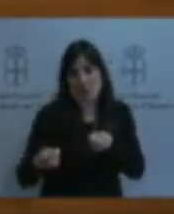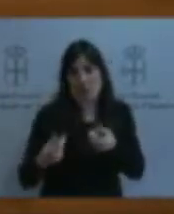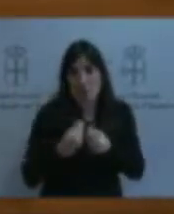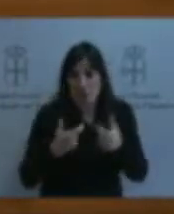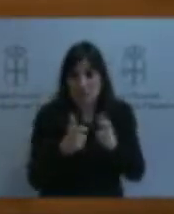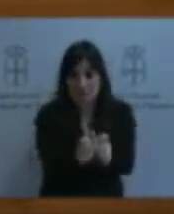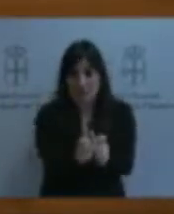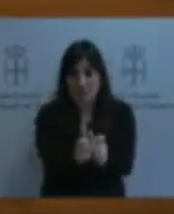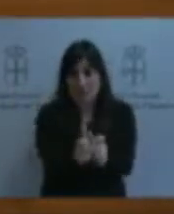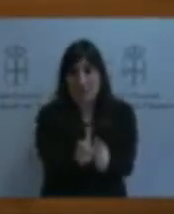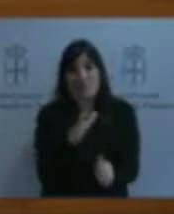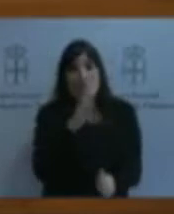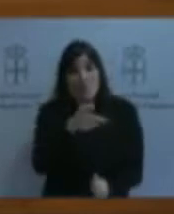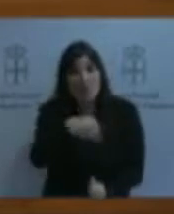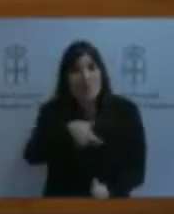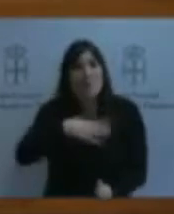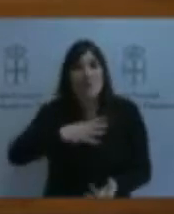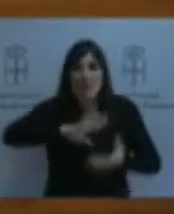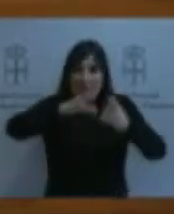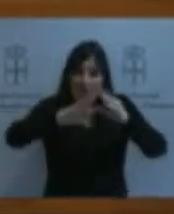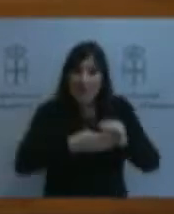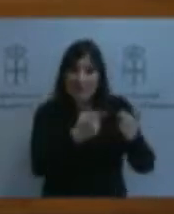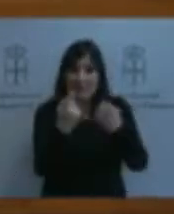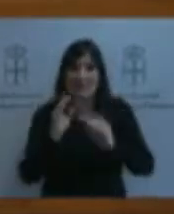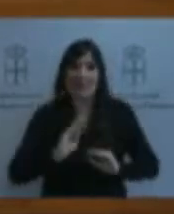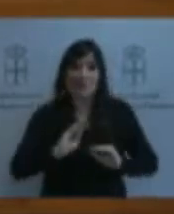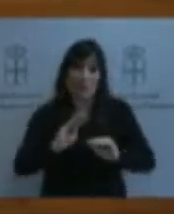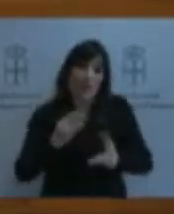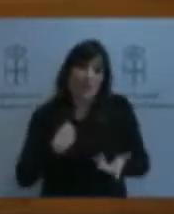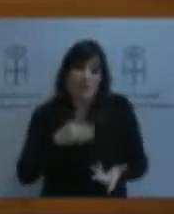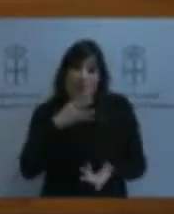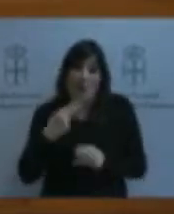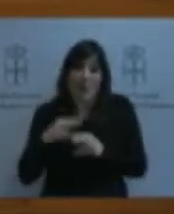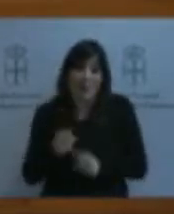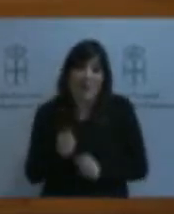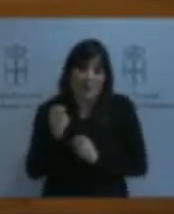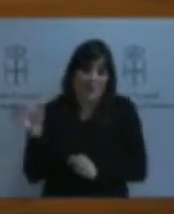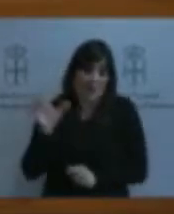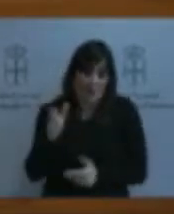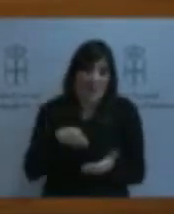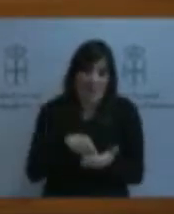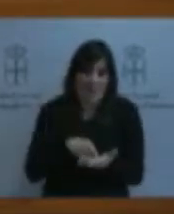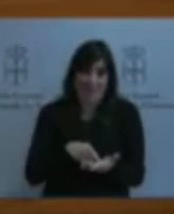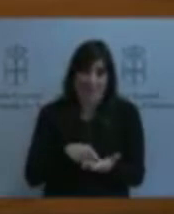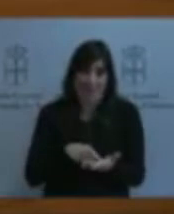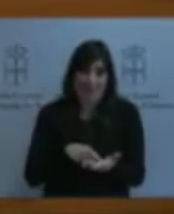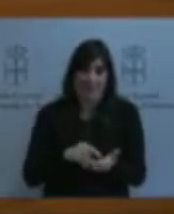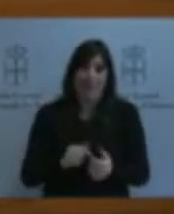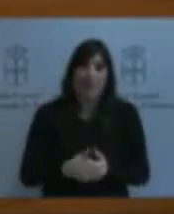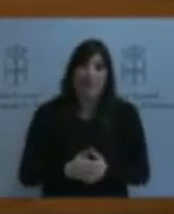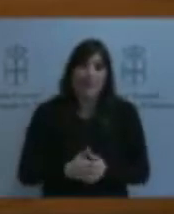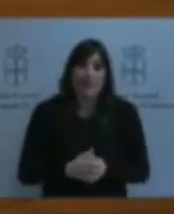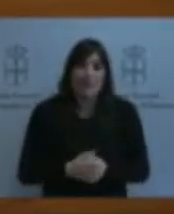exigencias que obliga ahora mismo la política pesquera comunitaria, en lugar de ser fondos